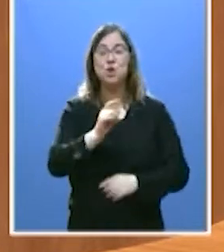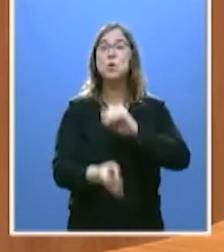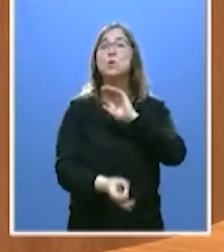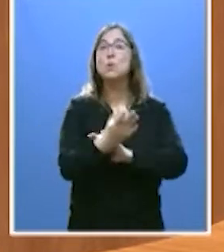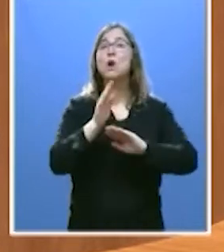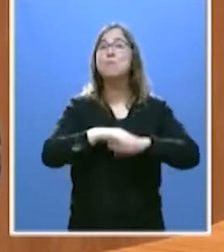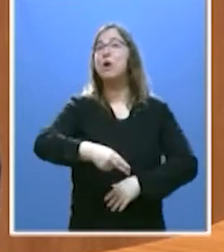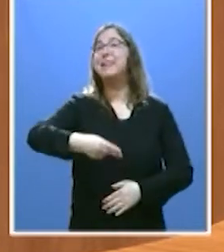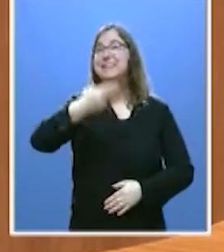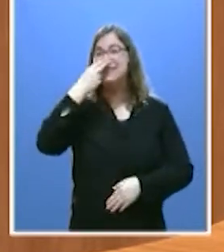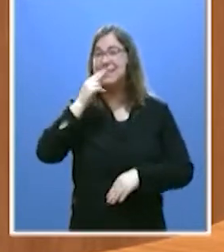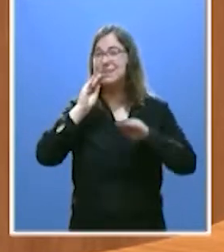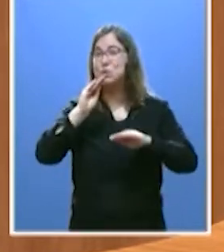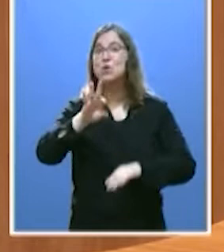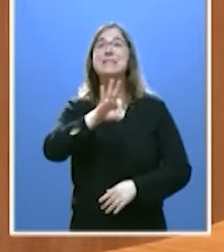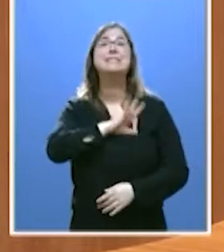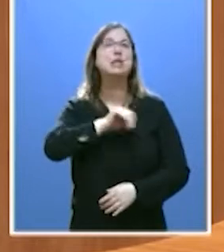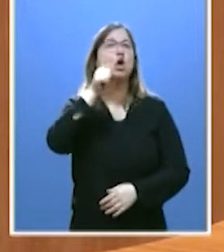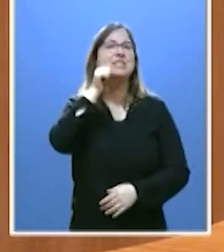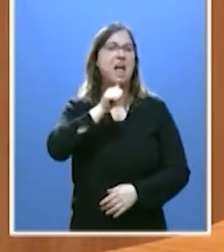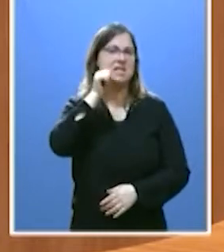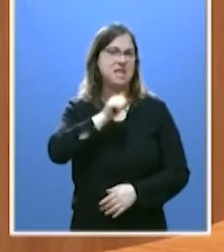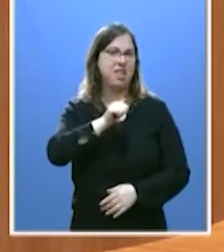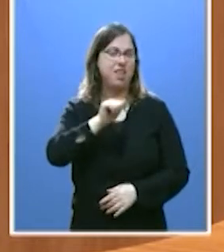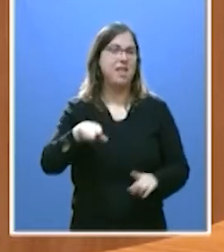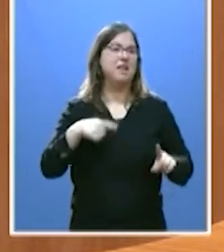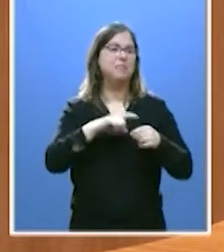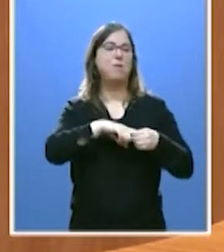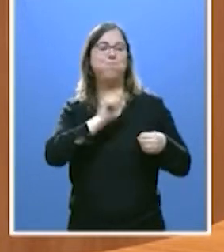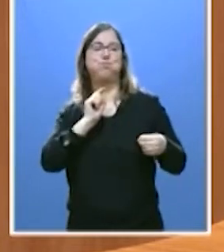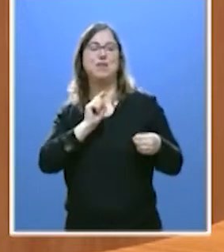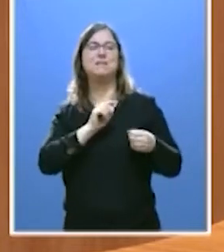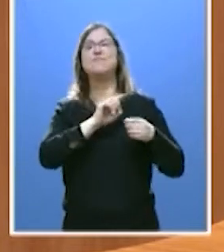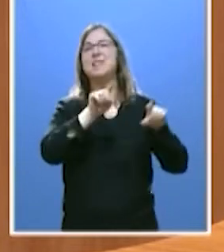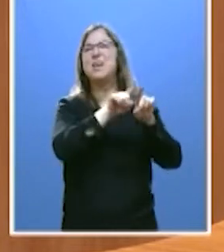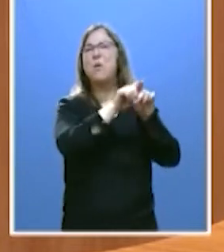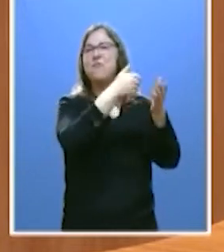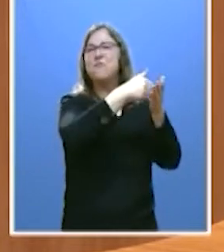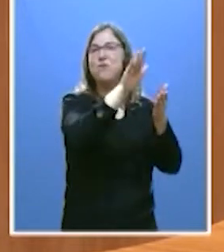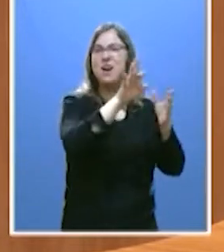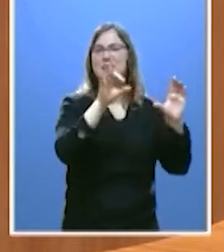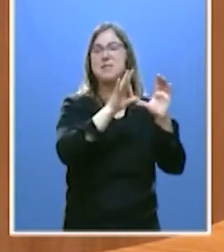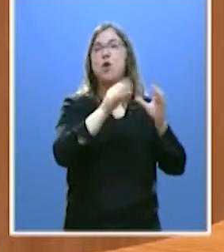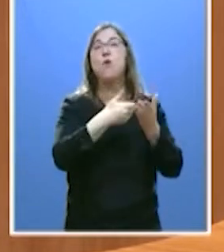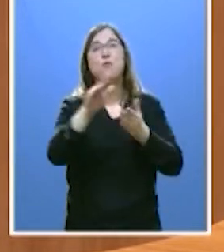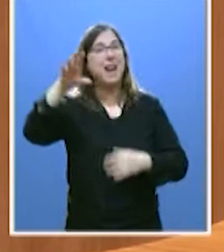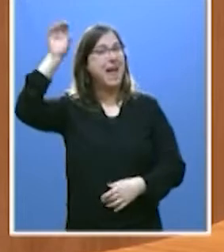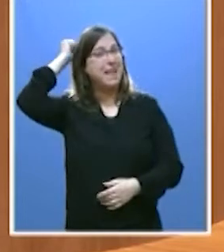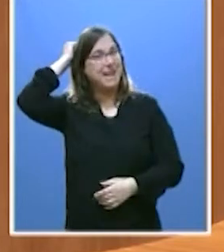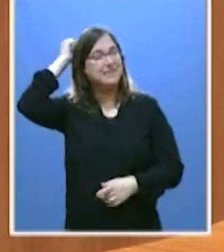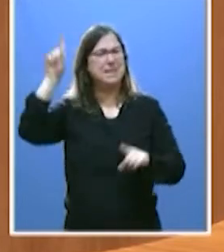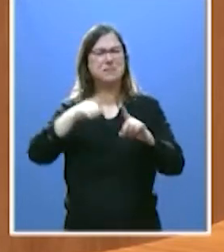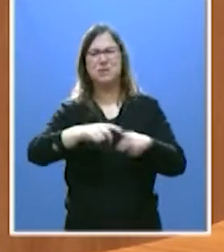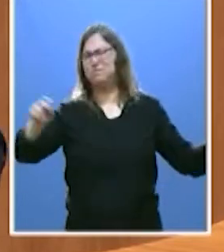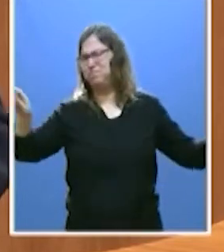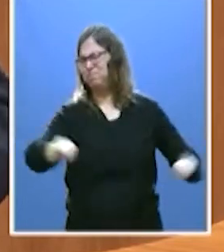del señor Sánchez de desembarazarse de sus socios independentistas, de expulsar a iglesias y de destrozar a ciudadanos